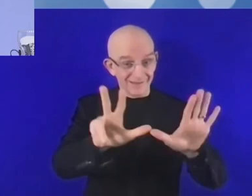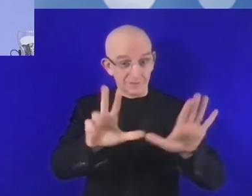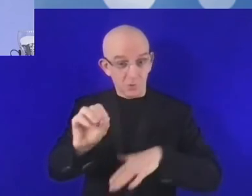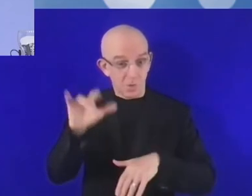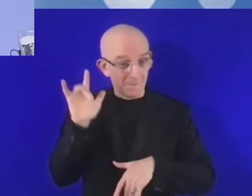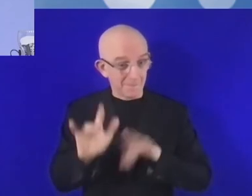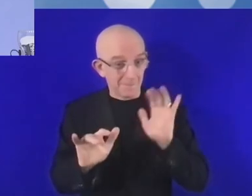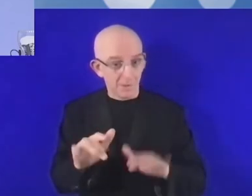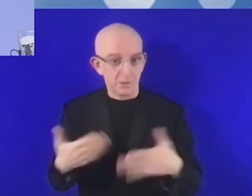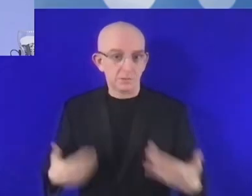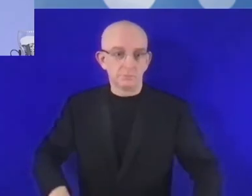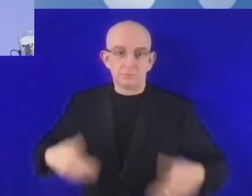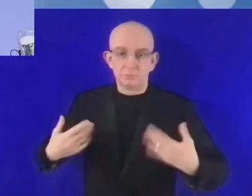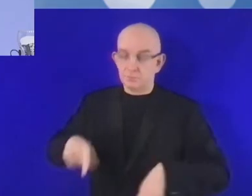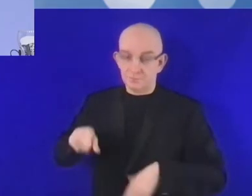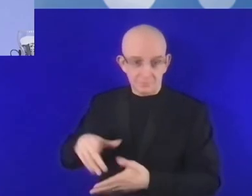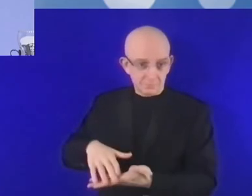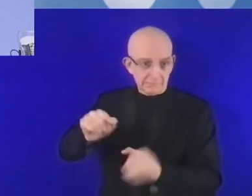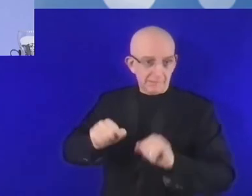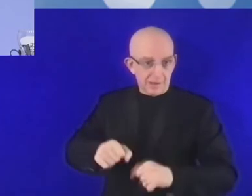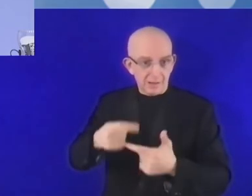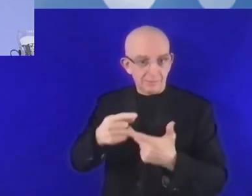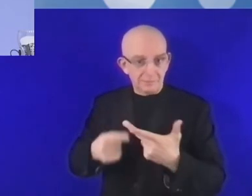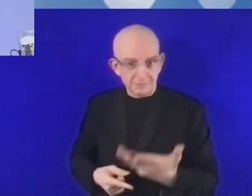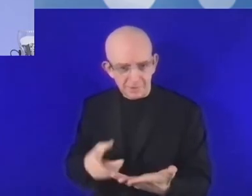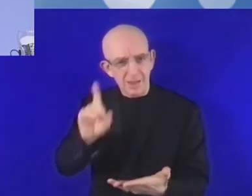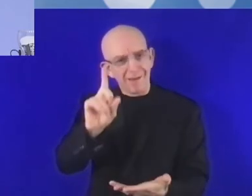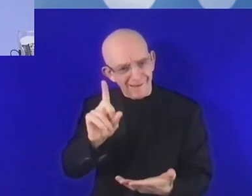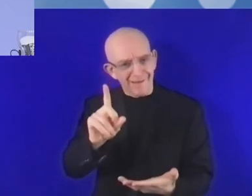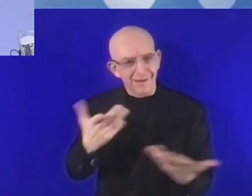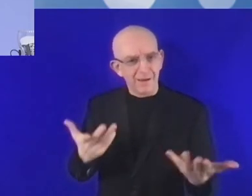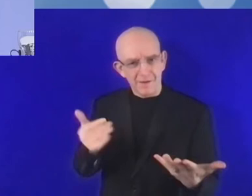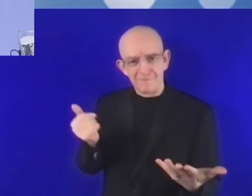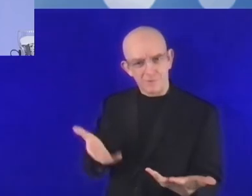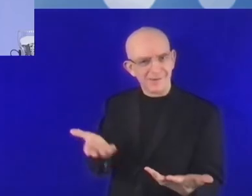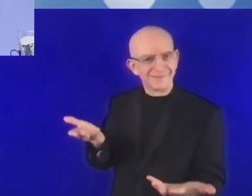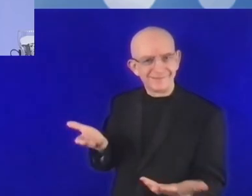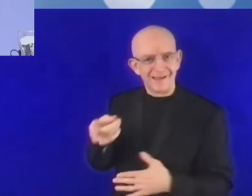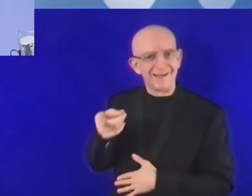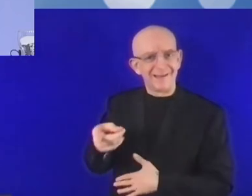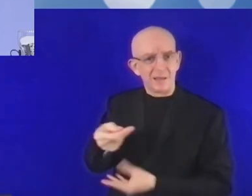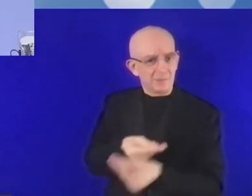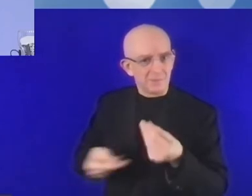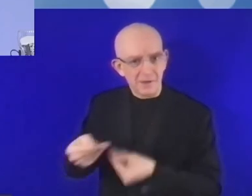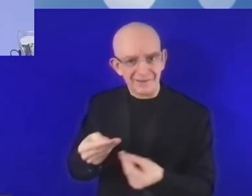580.000 millones de euros. Bueno, los rondarán en el año